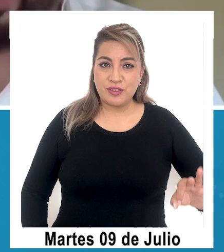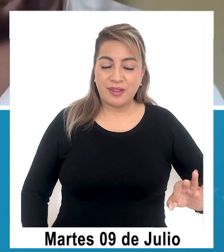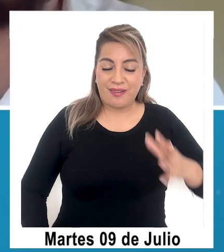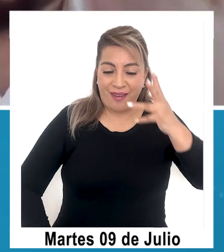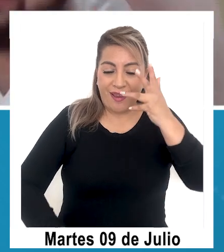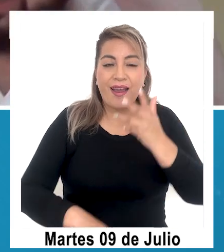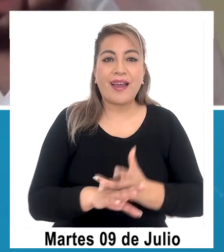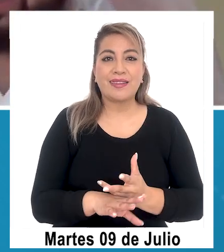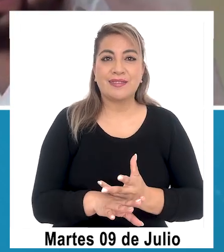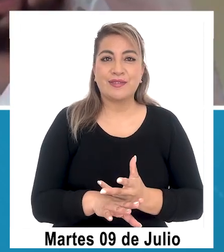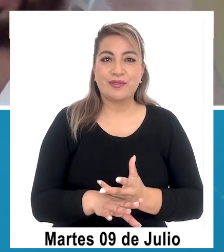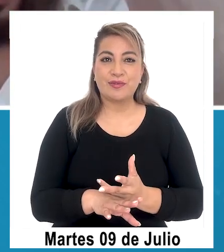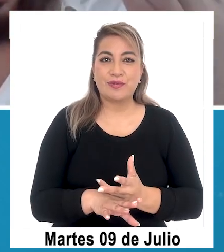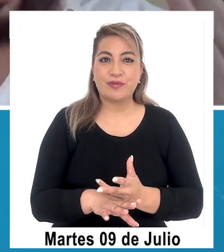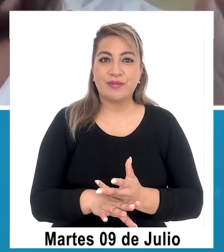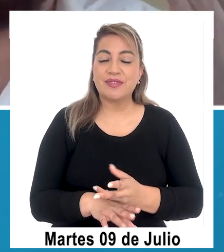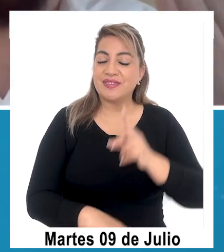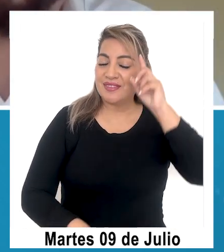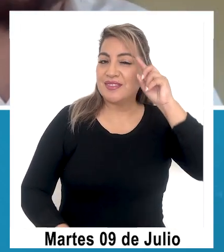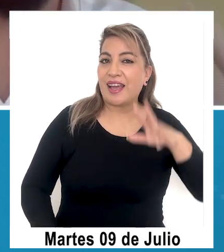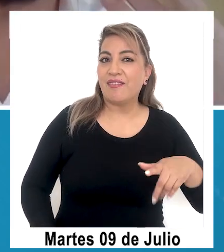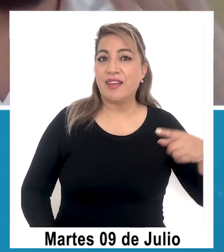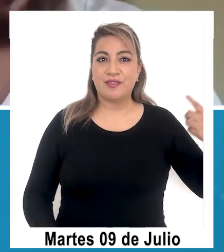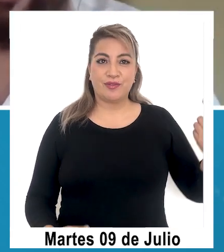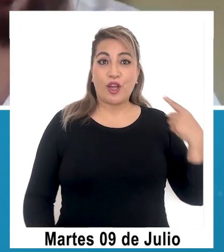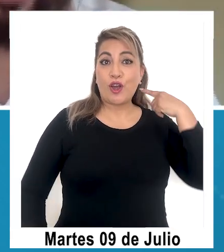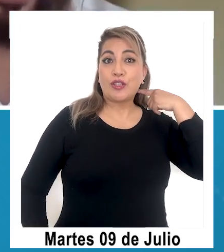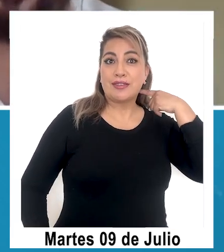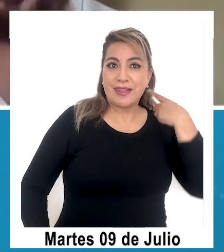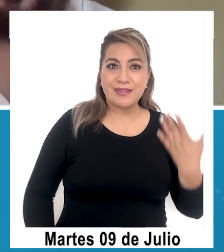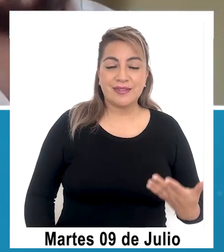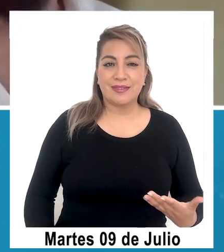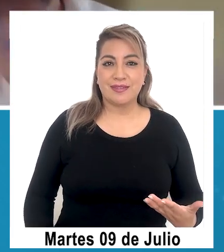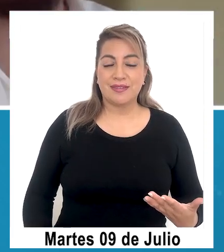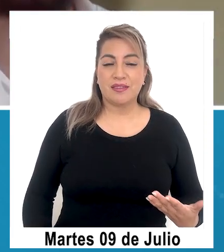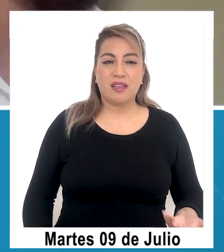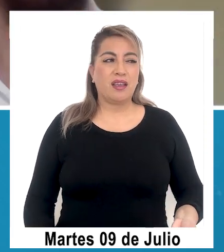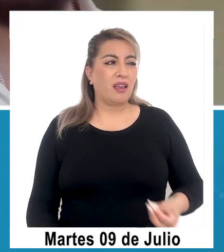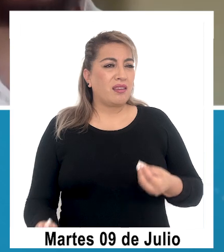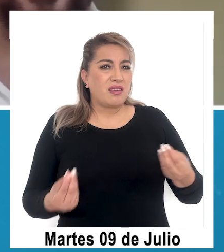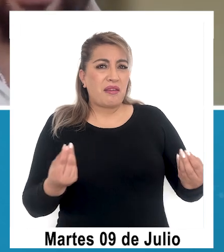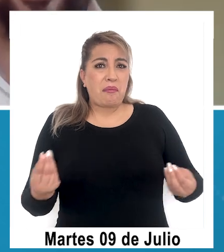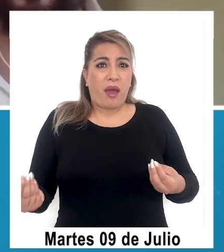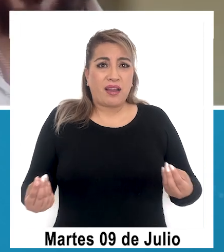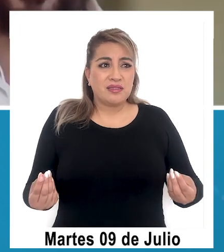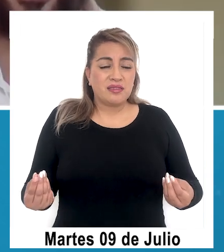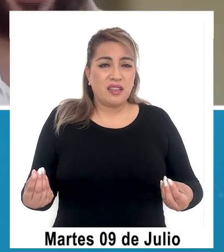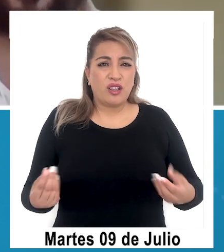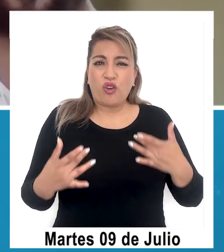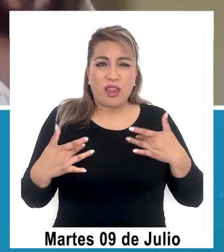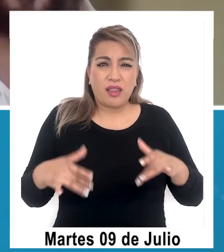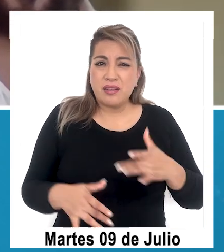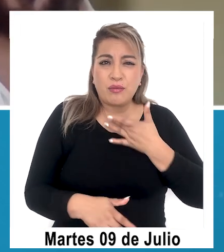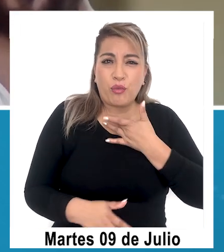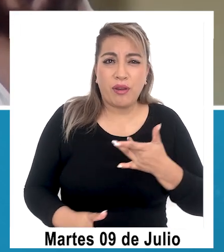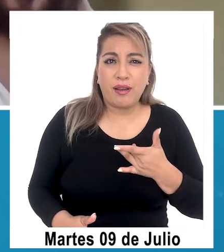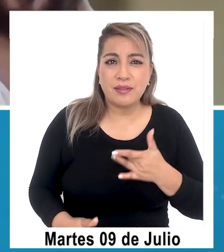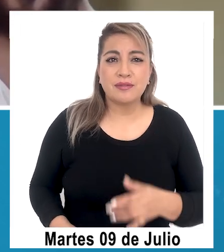tiene idea de lo que es, si sabe lo que es, ¿Qué pasa que no les interesa tanto reciclar?